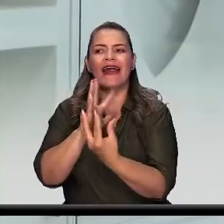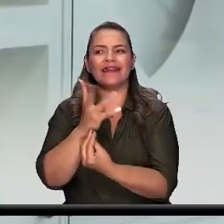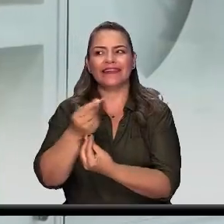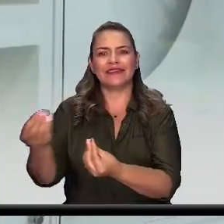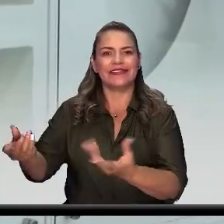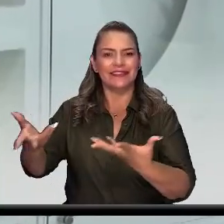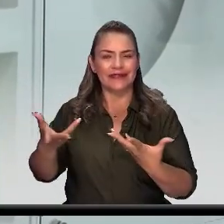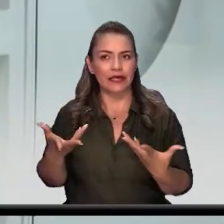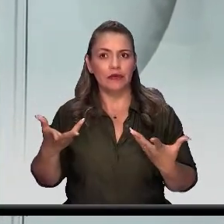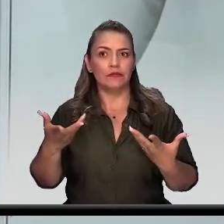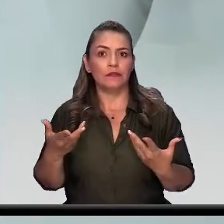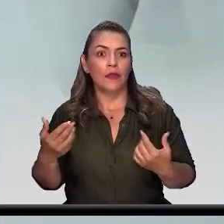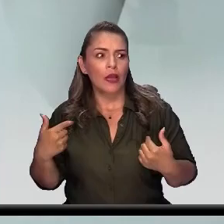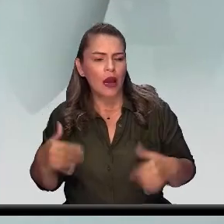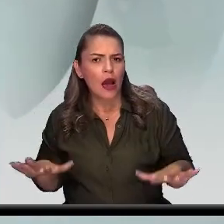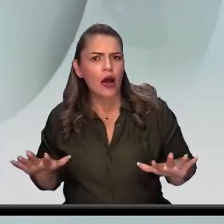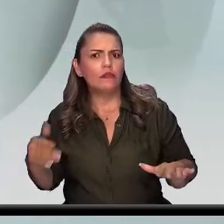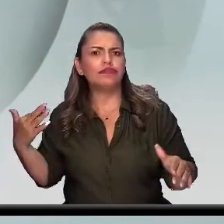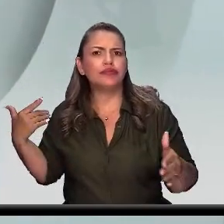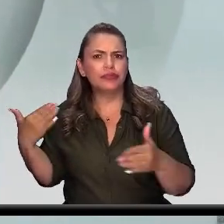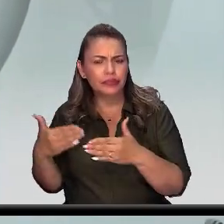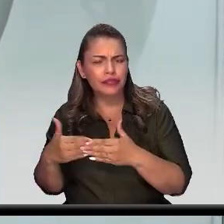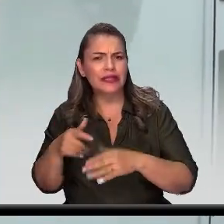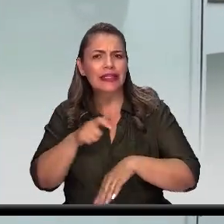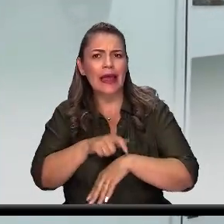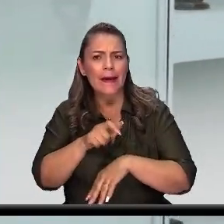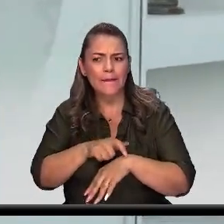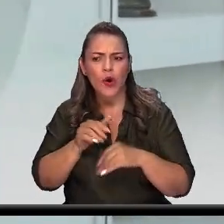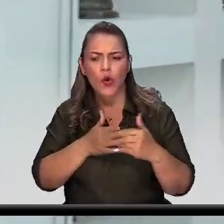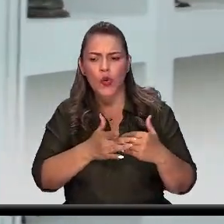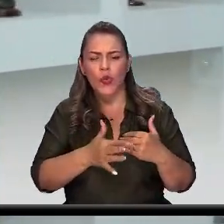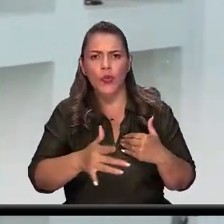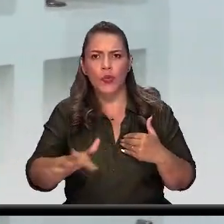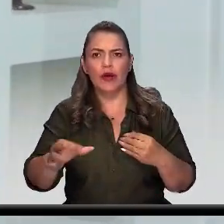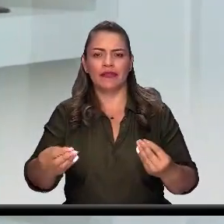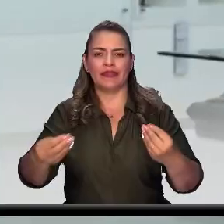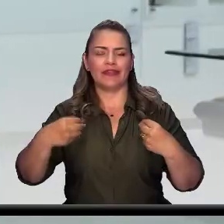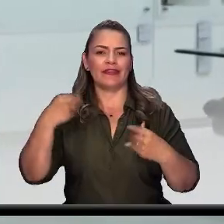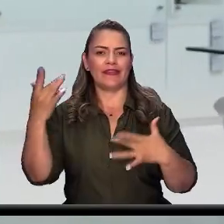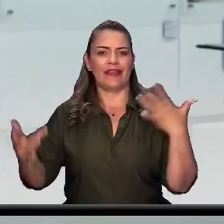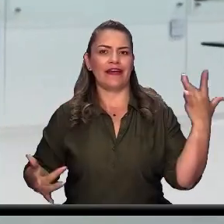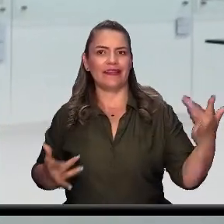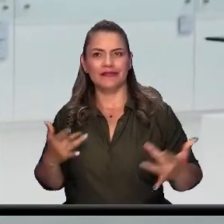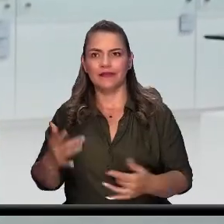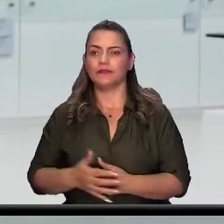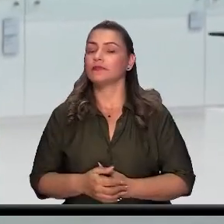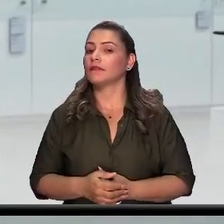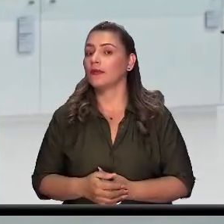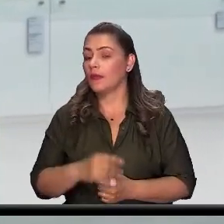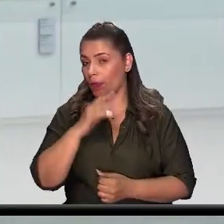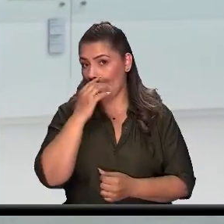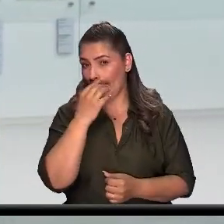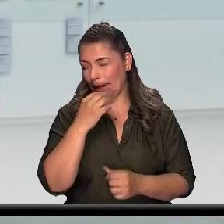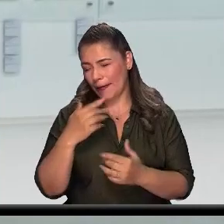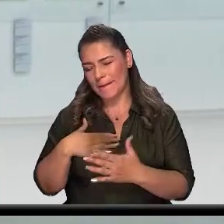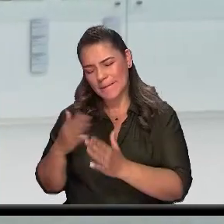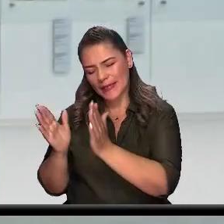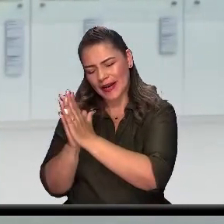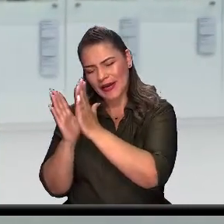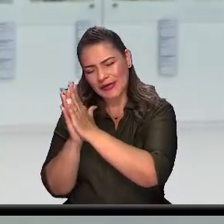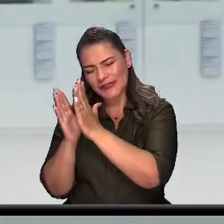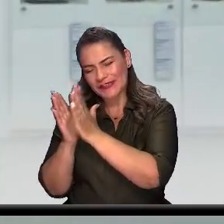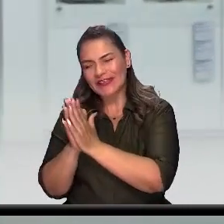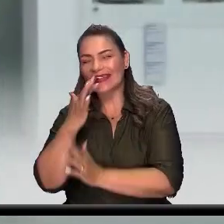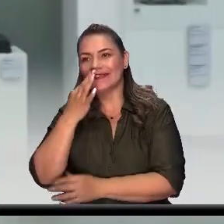destacado muchísimo a lo largo de esta versión de las fiestas y para quienes quiero pedir un fuerte aplauso porque son